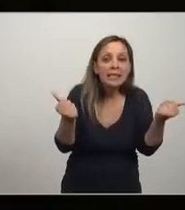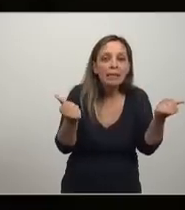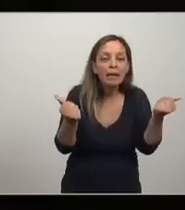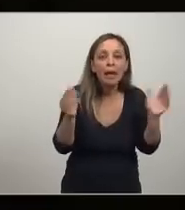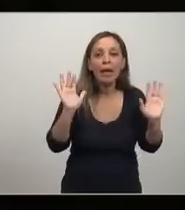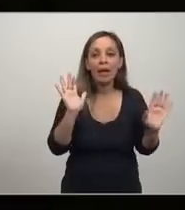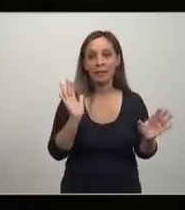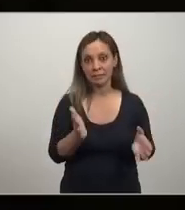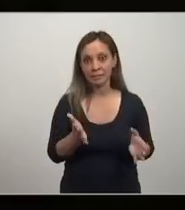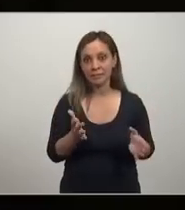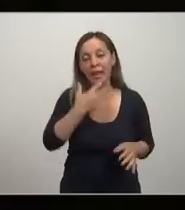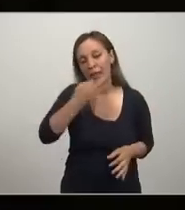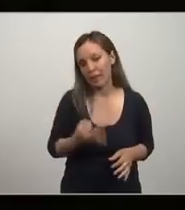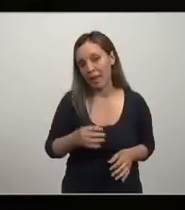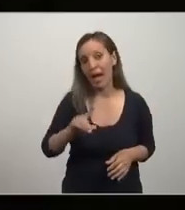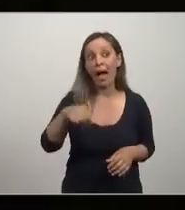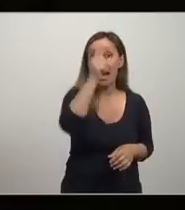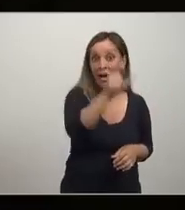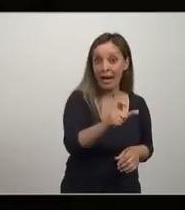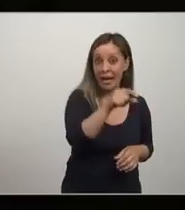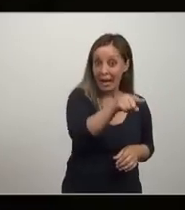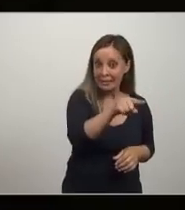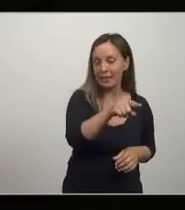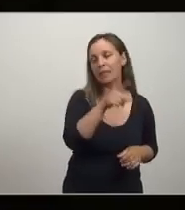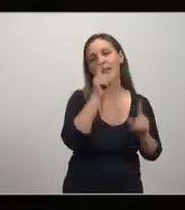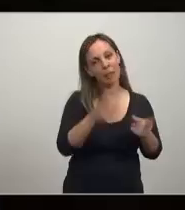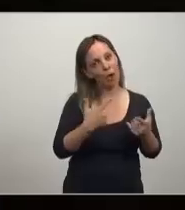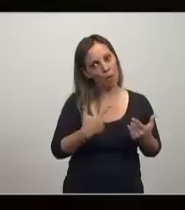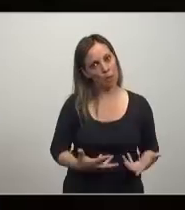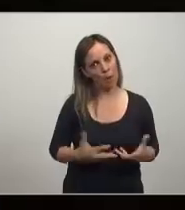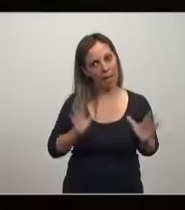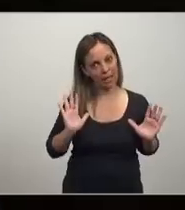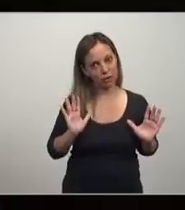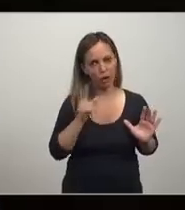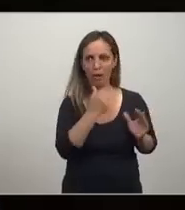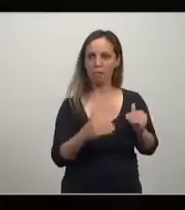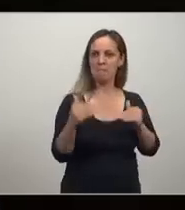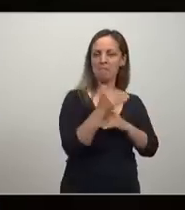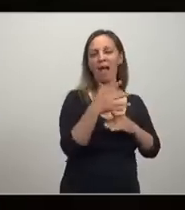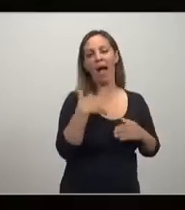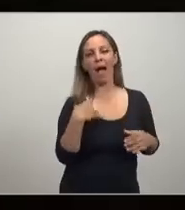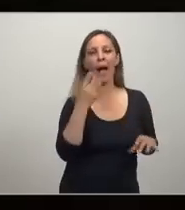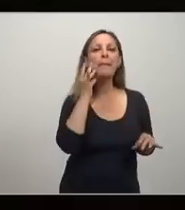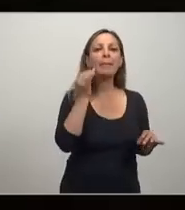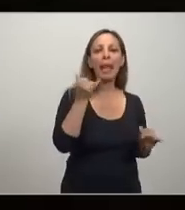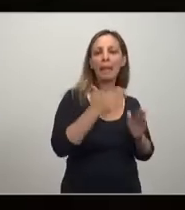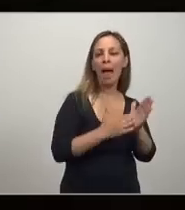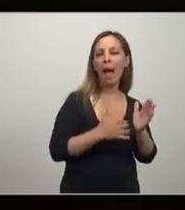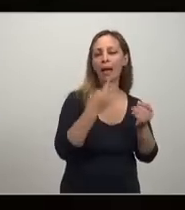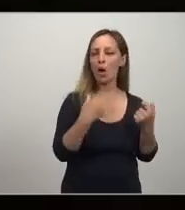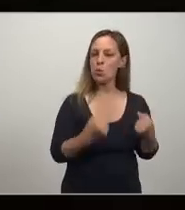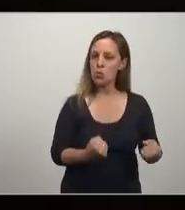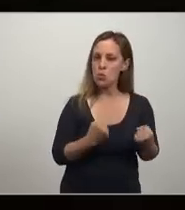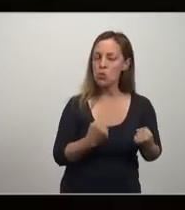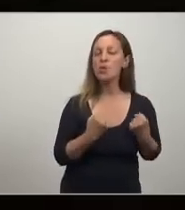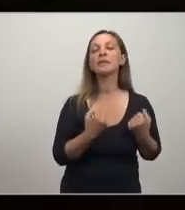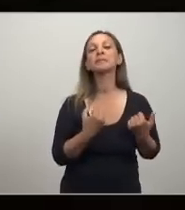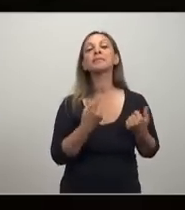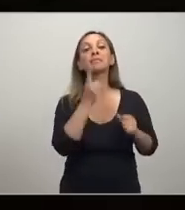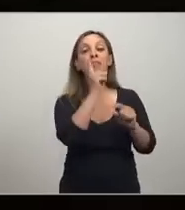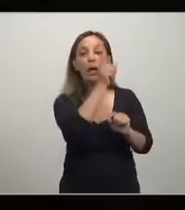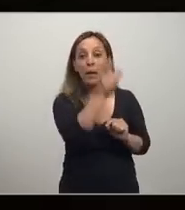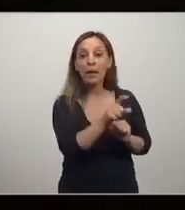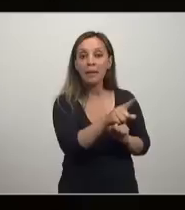Harding era otro cromaso era supremacista blanco todo eso pero en verdad propone